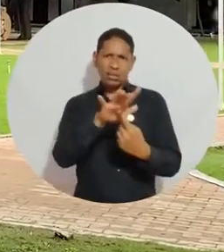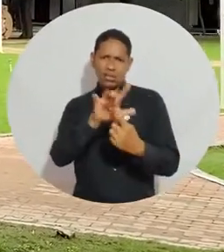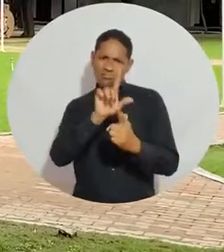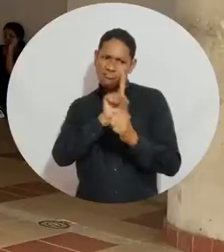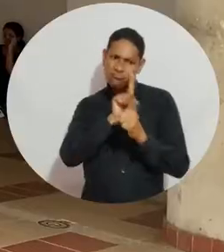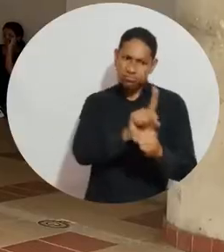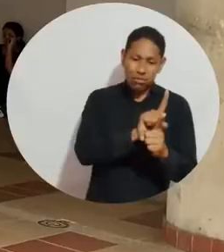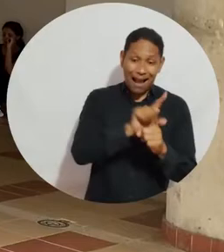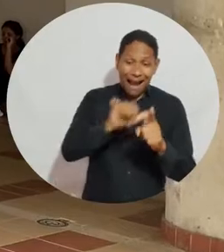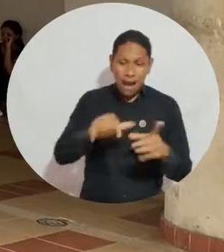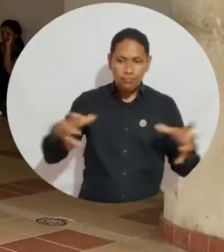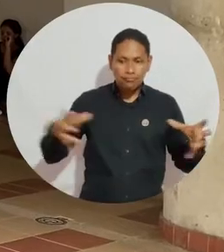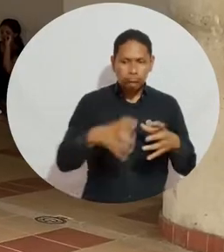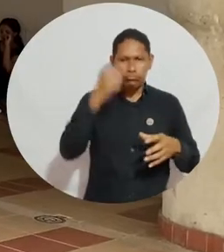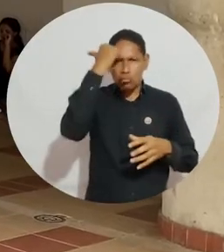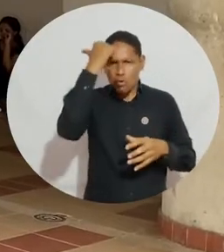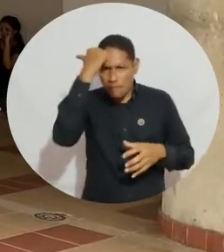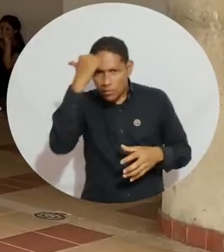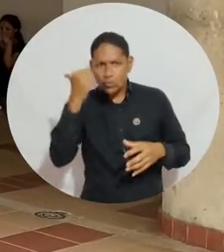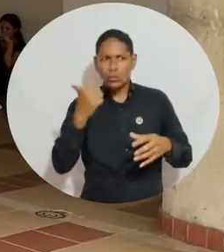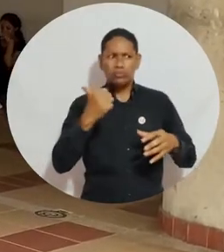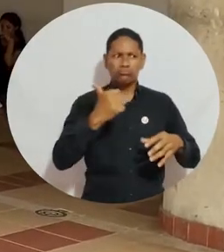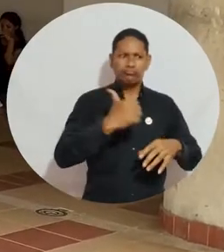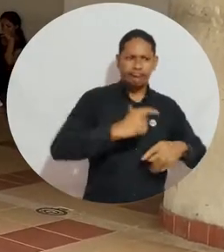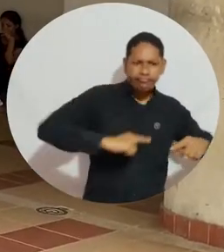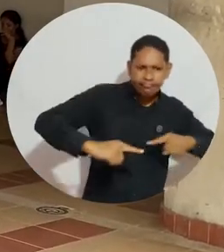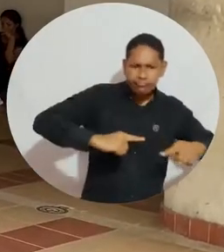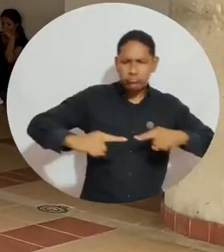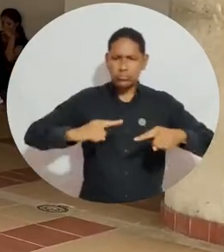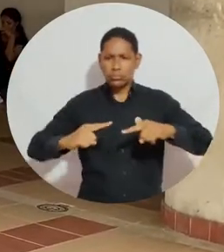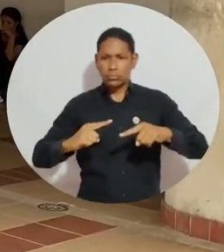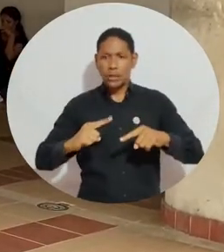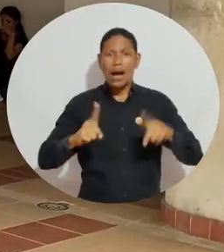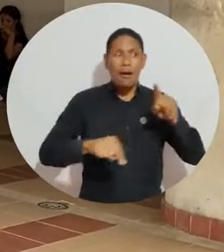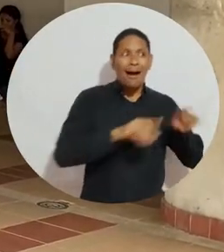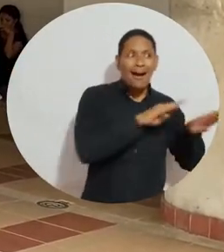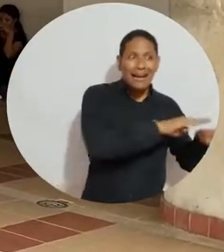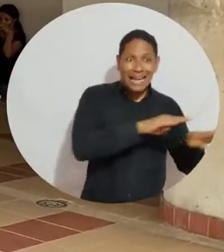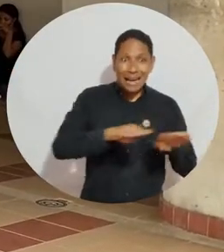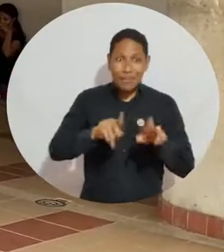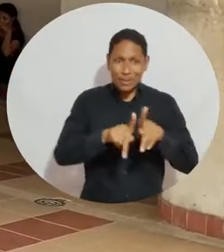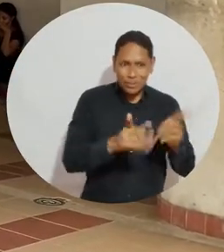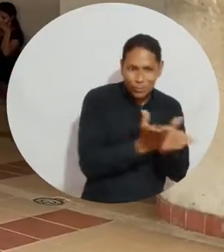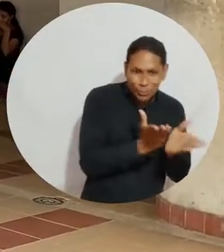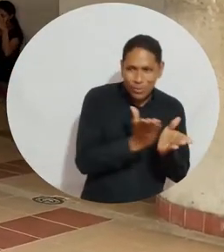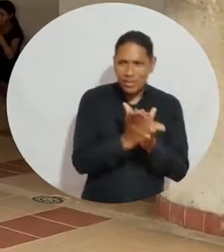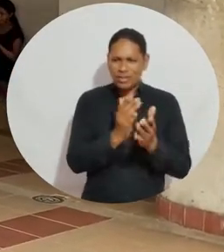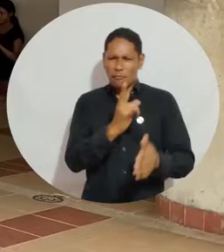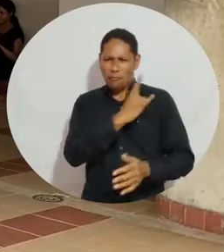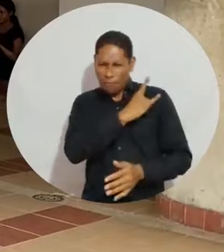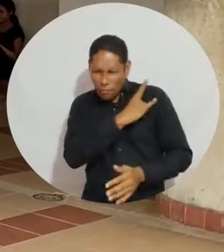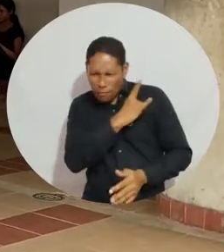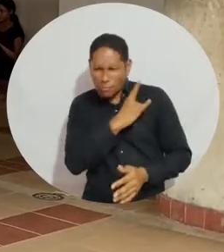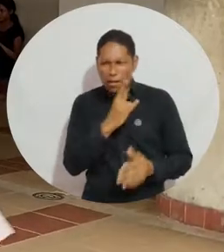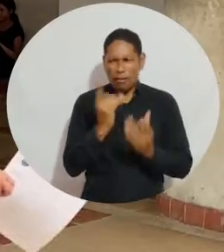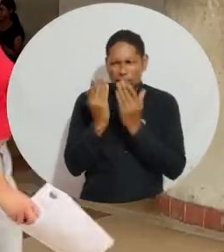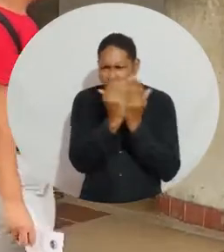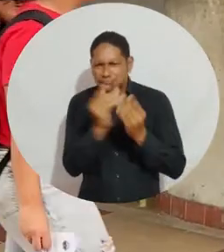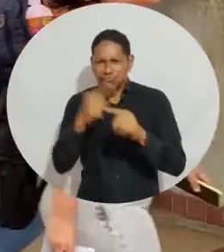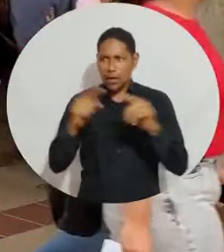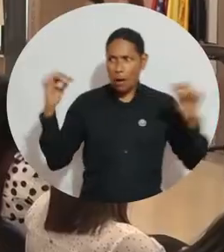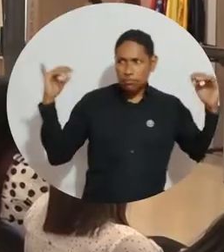Uni Magdalena. El espacio reunió a profesores, directivos, docentes, representantes estudiantiles de colegios y